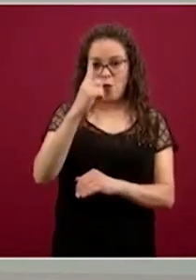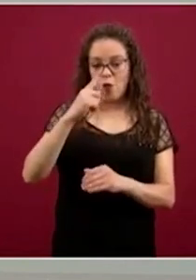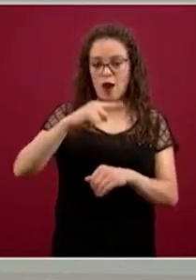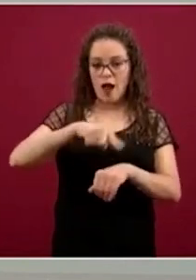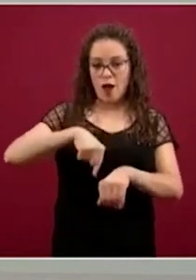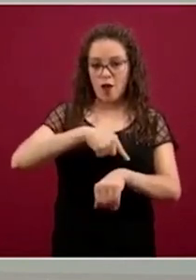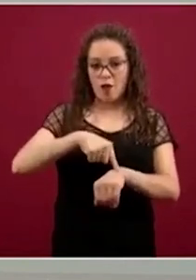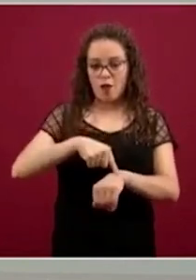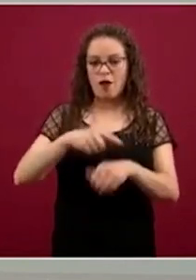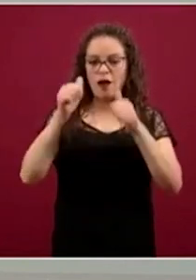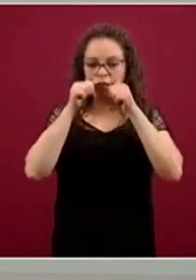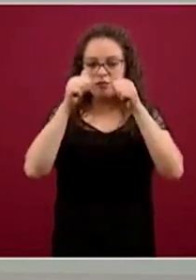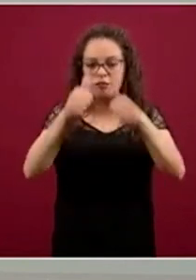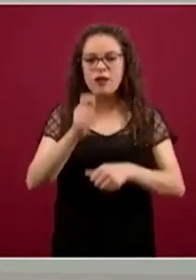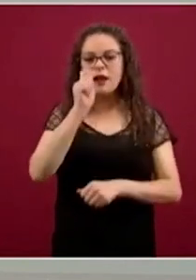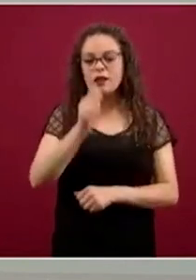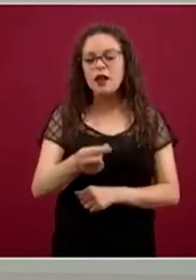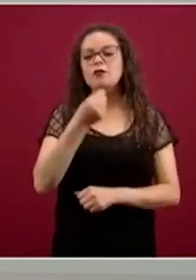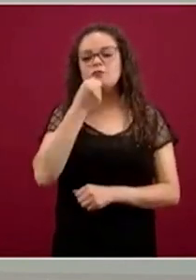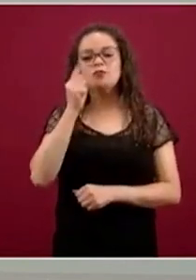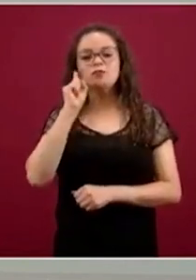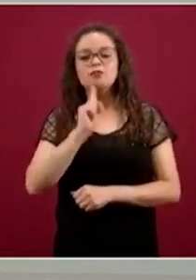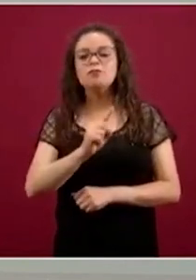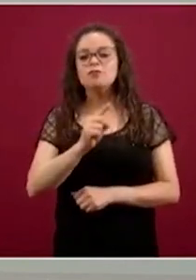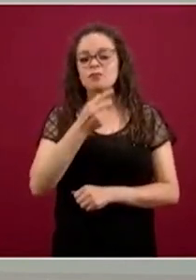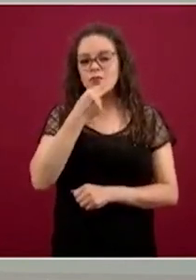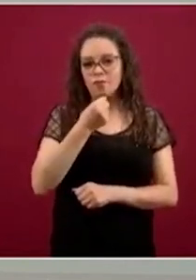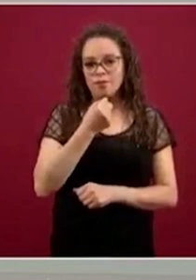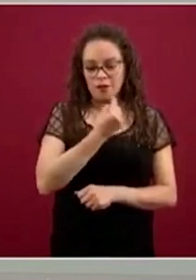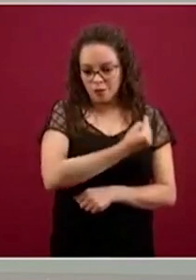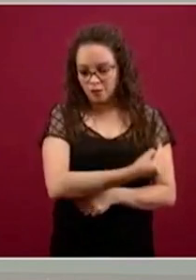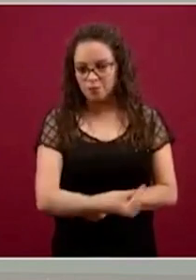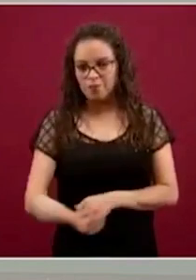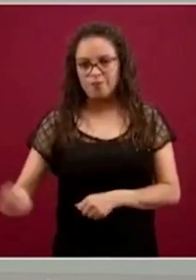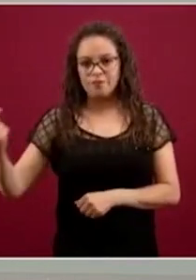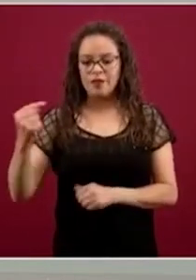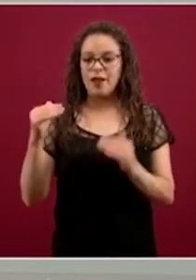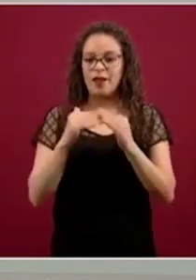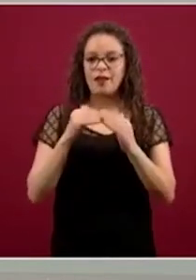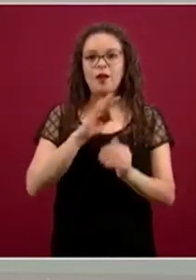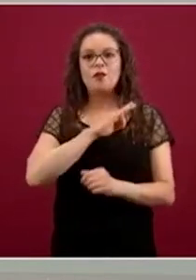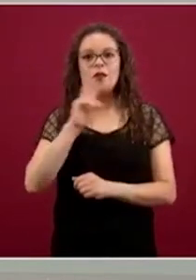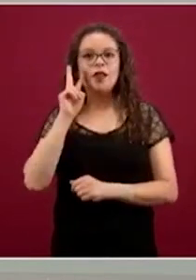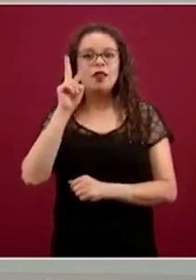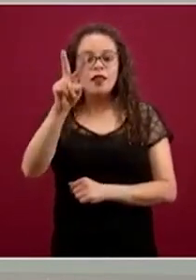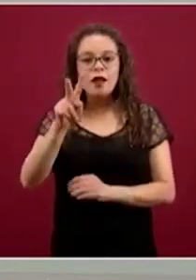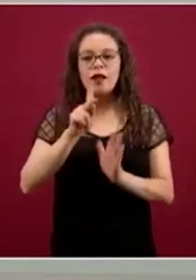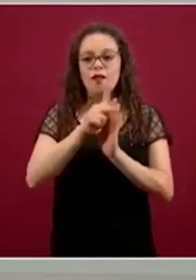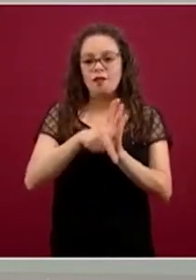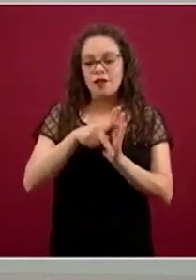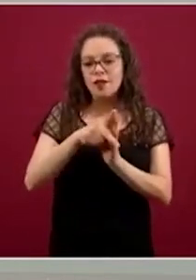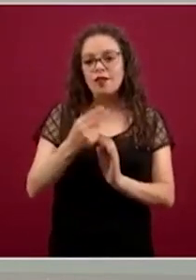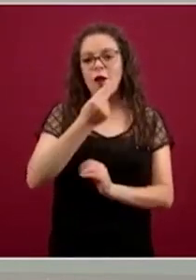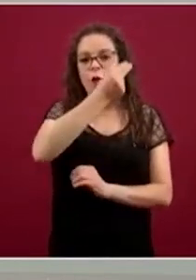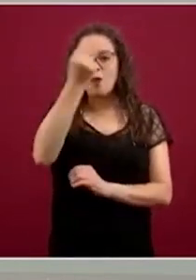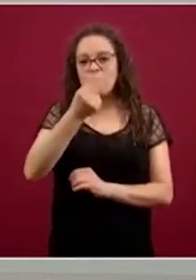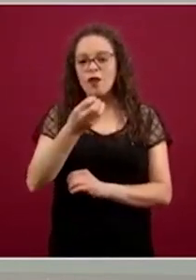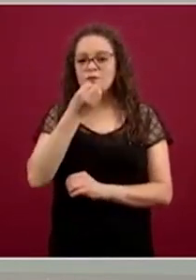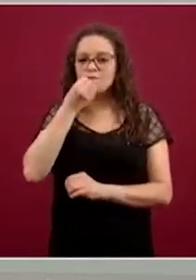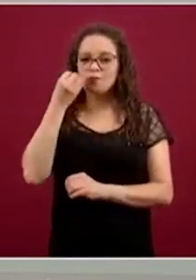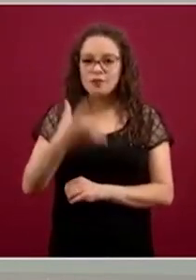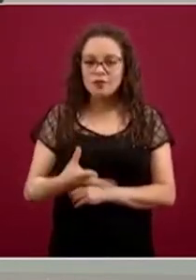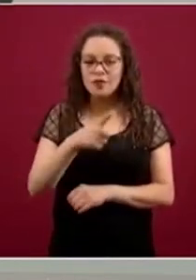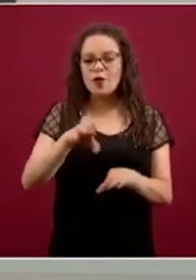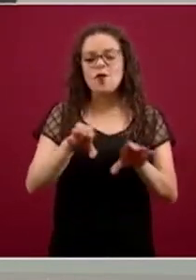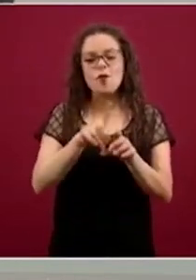casa, para que recibamos los videos y los dibujos y nos expresen cómo se sienten y qué quieren